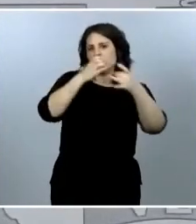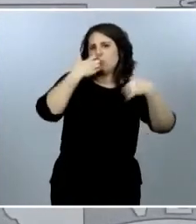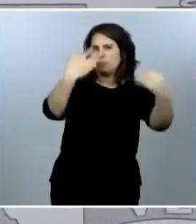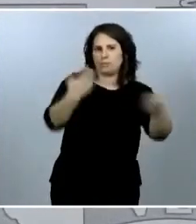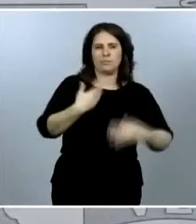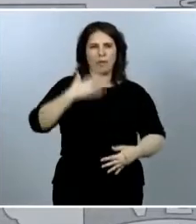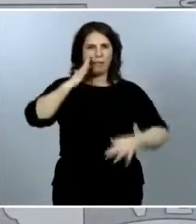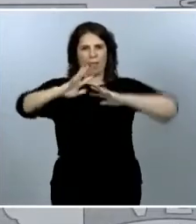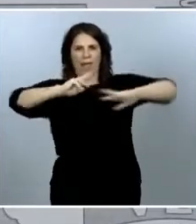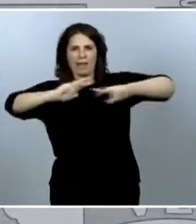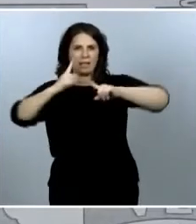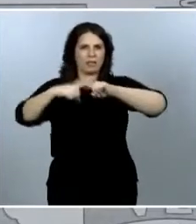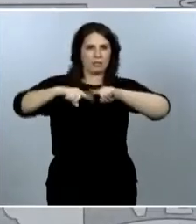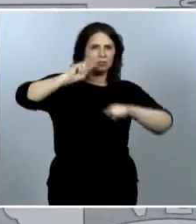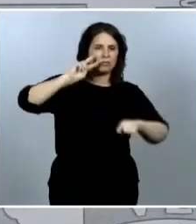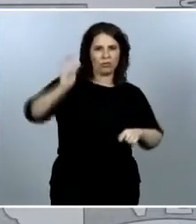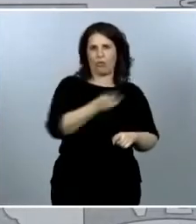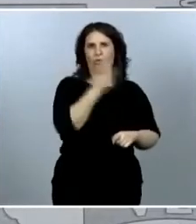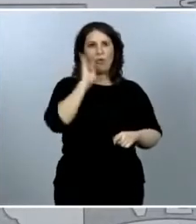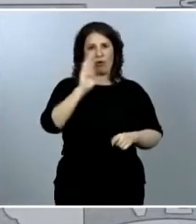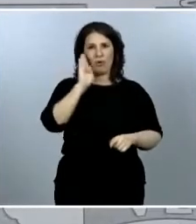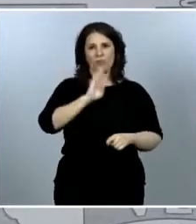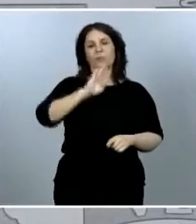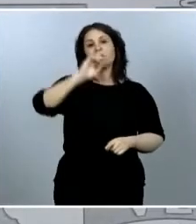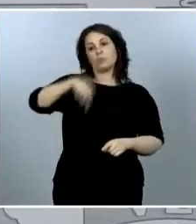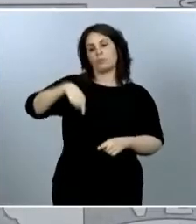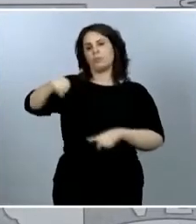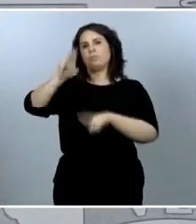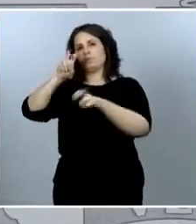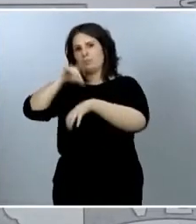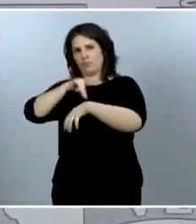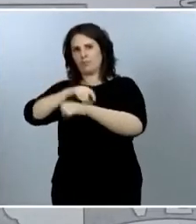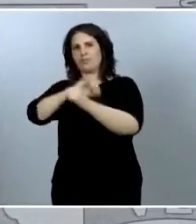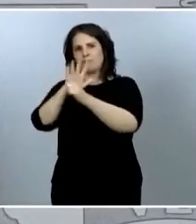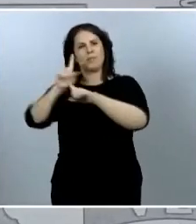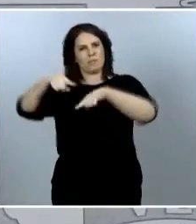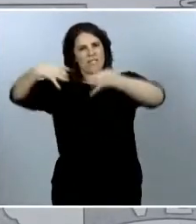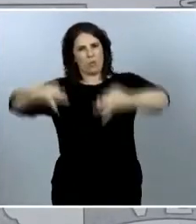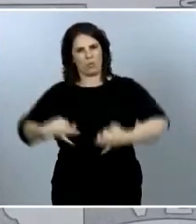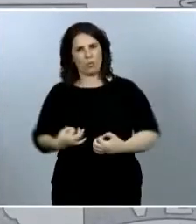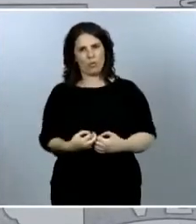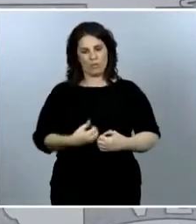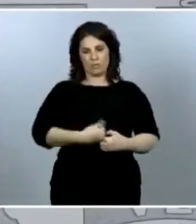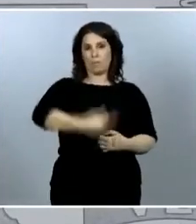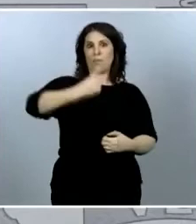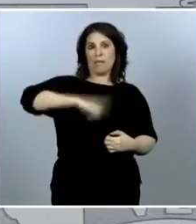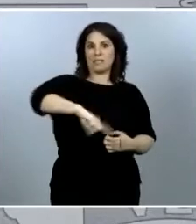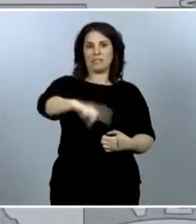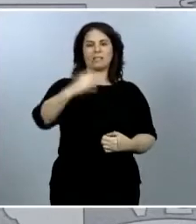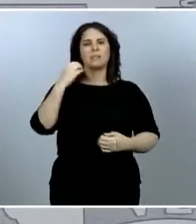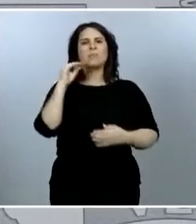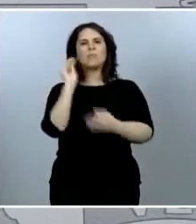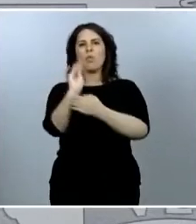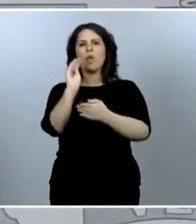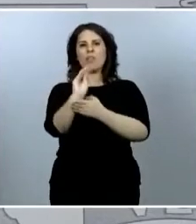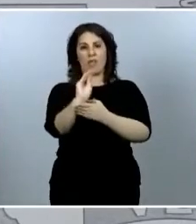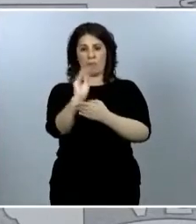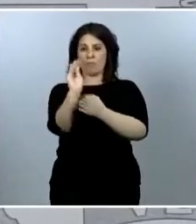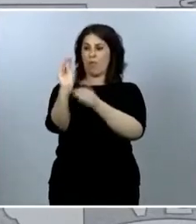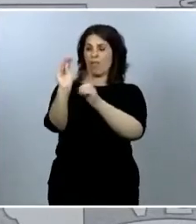a la enfermedad del COVID. Durante los próximos meses debemos hacer de la prudencia una forma de vida.